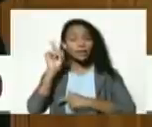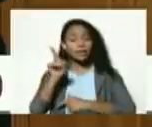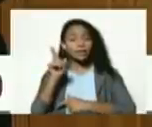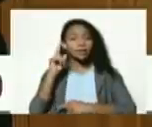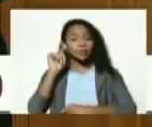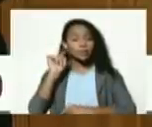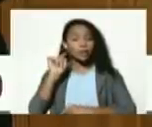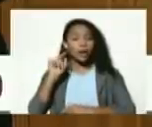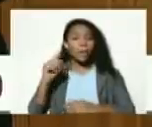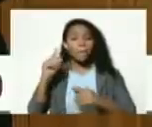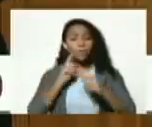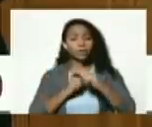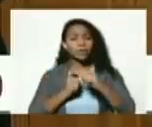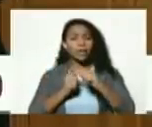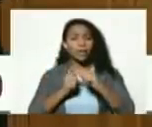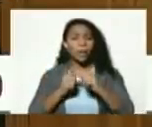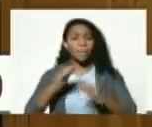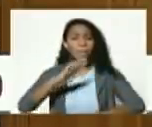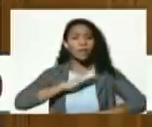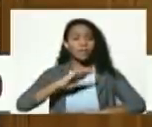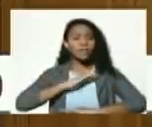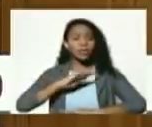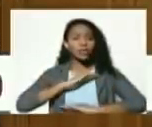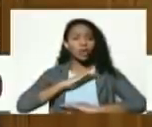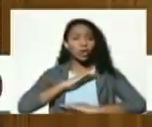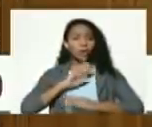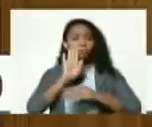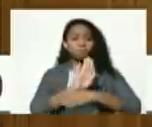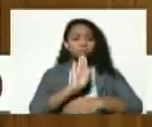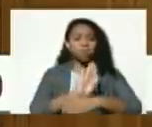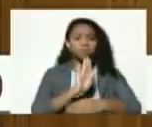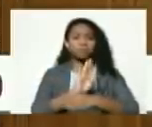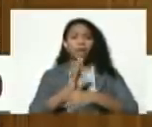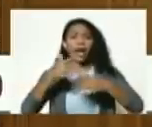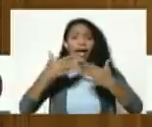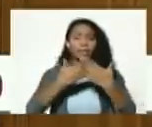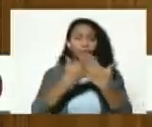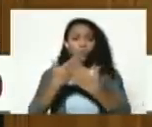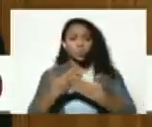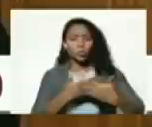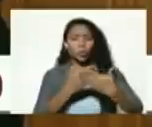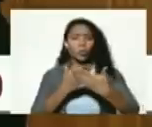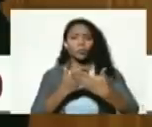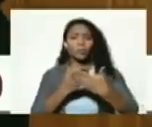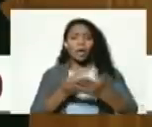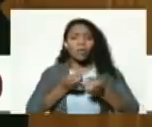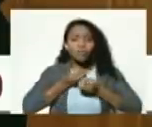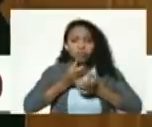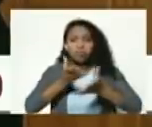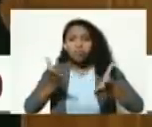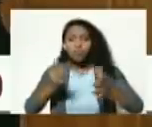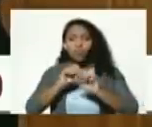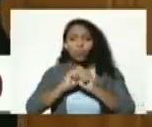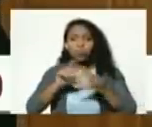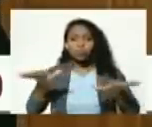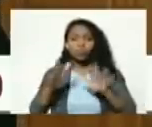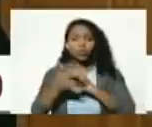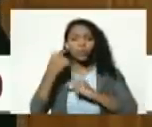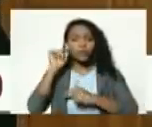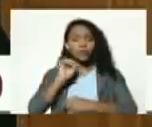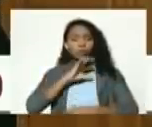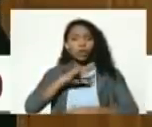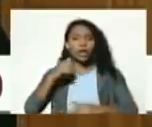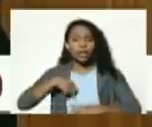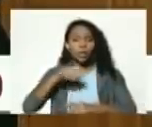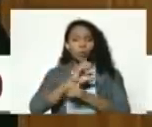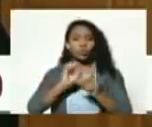en beneficio de la conservación el estudio la preservación y difusión del patrimonio histórico y cultural de nuestro